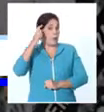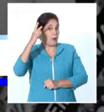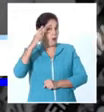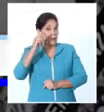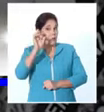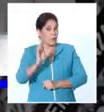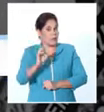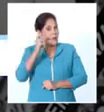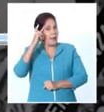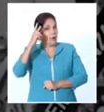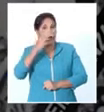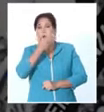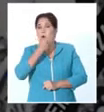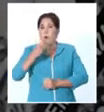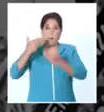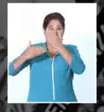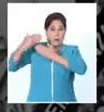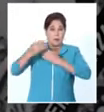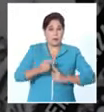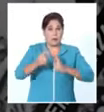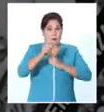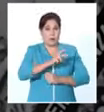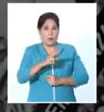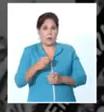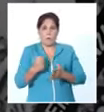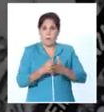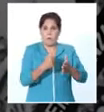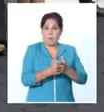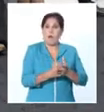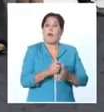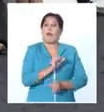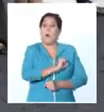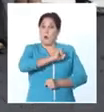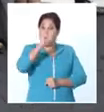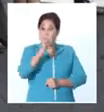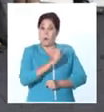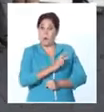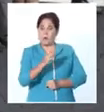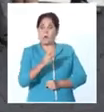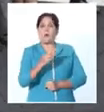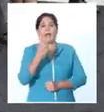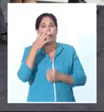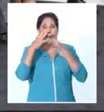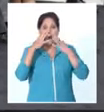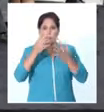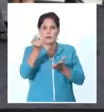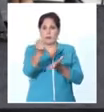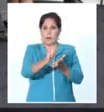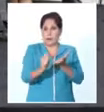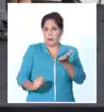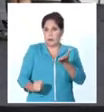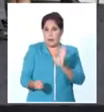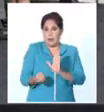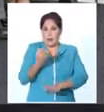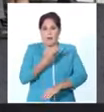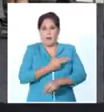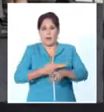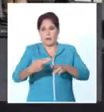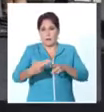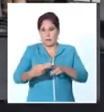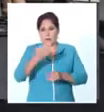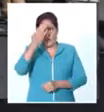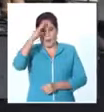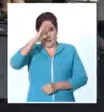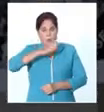honrar a esos jóvenes y aportar a la necesidad de forjar en ellos valores. Salvar la historia es salvar a la patria, señaló